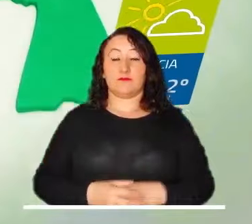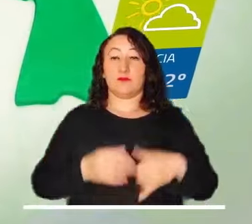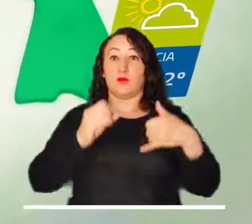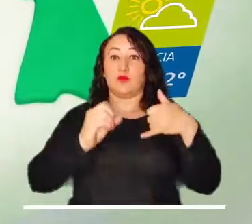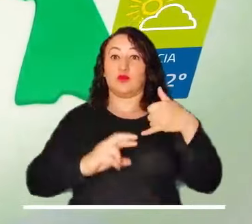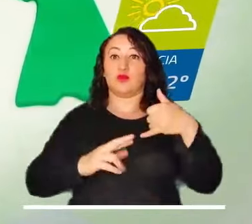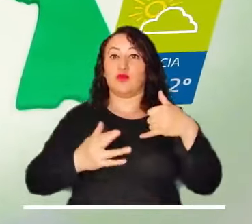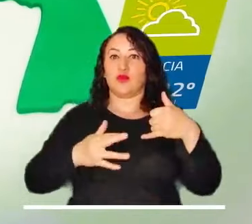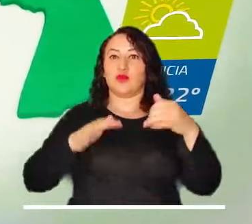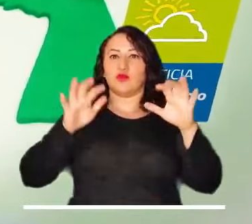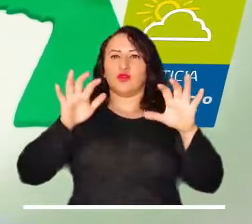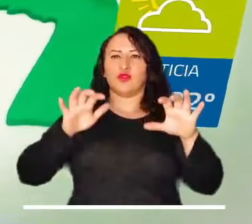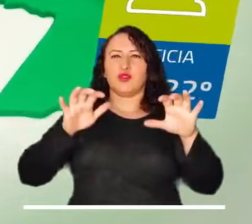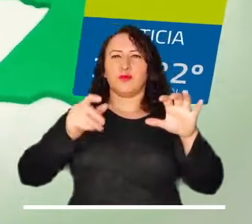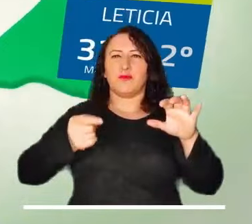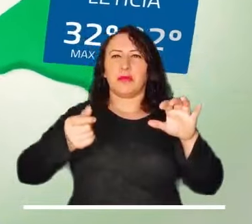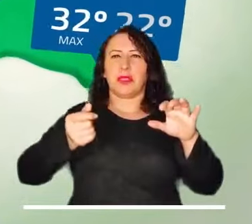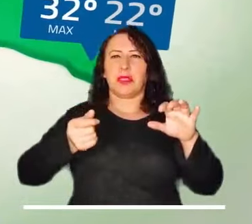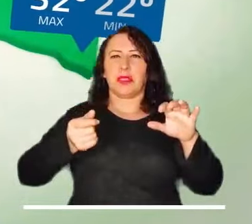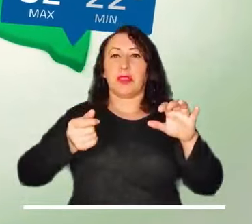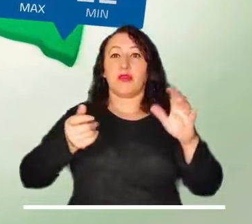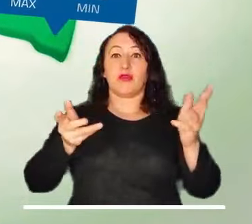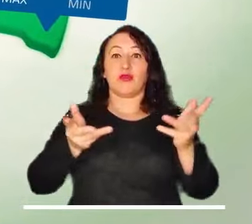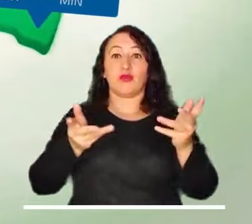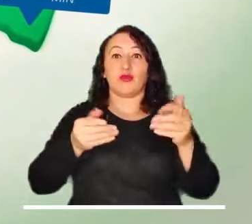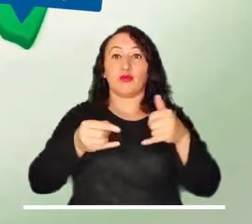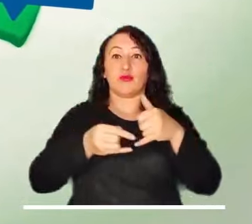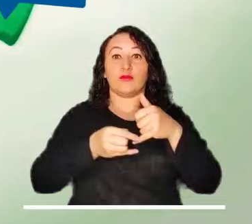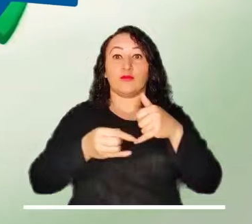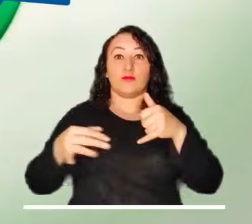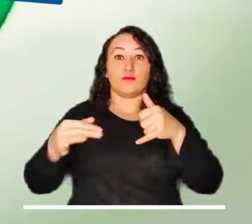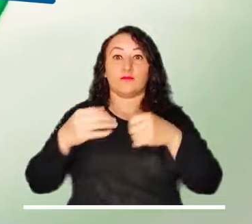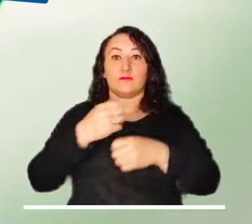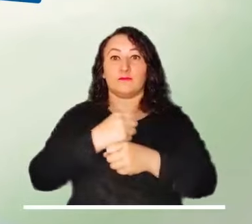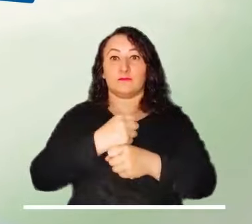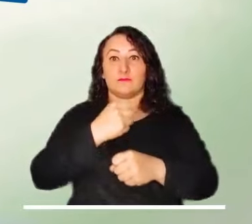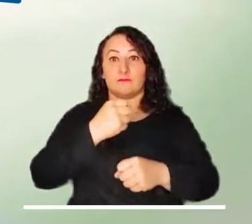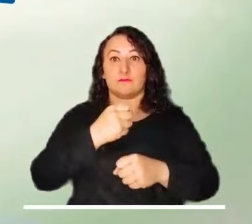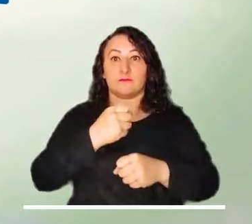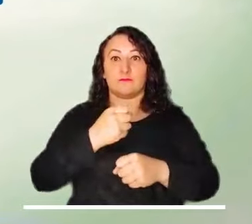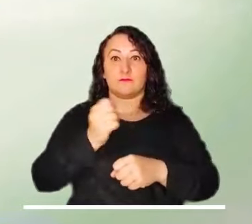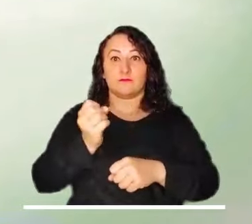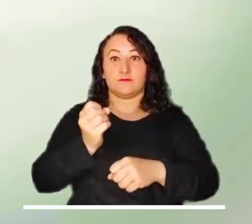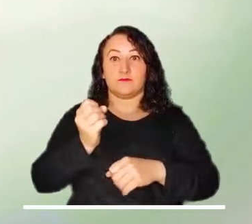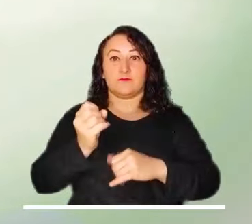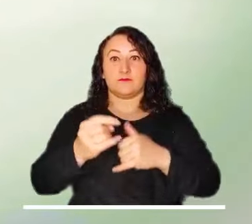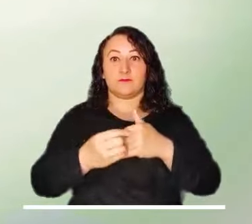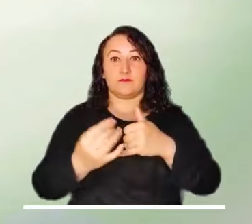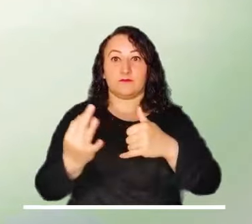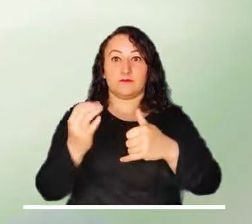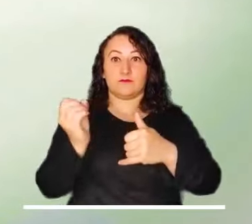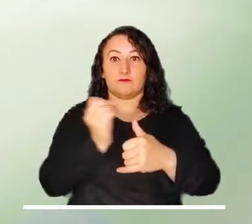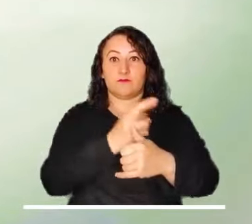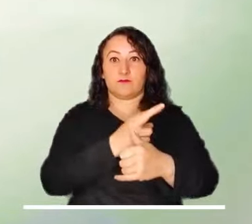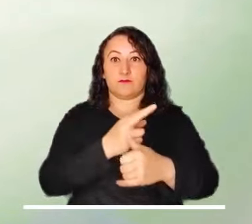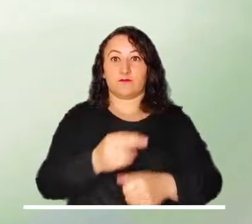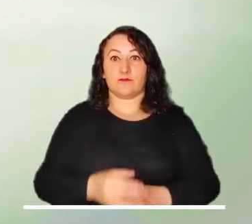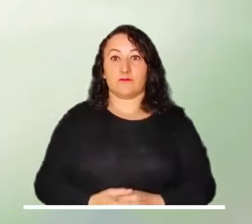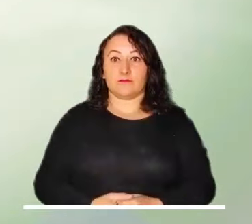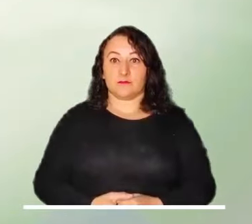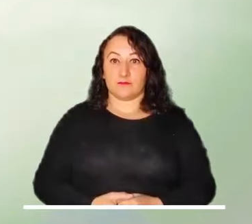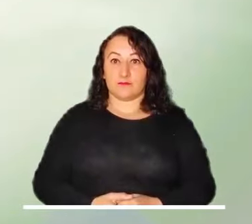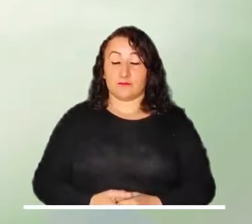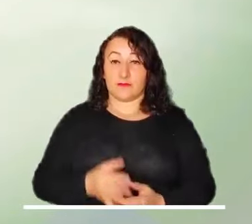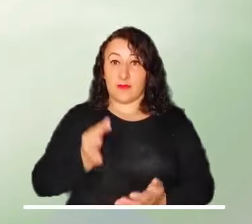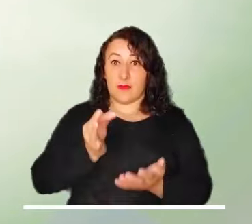En el sur del país las lluvias serían escasas y se focalizarían en sectores de Guainía, Baupés y el oriente de